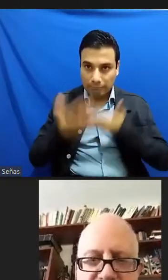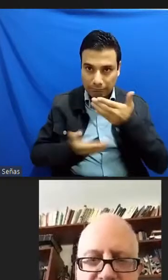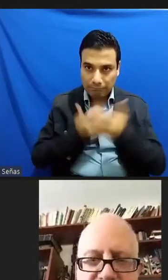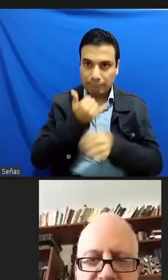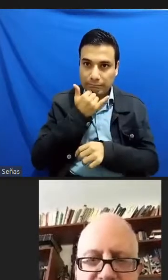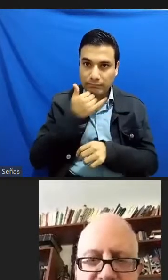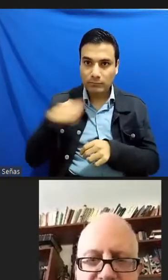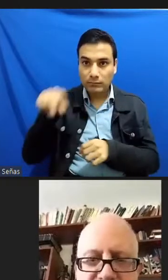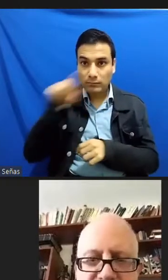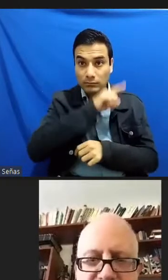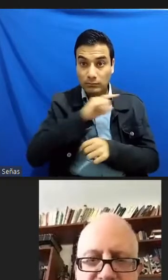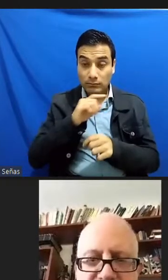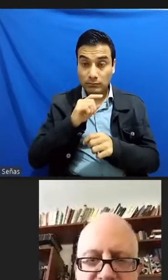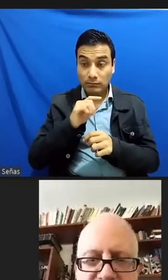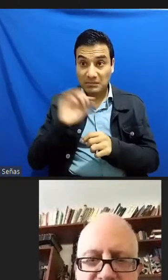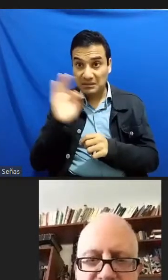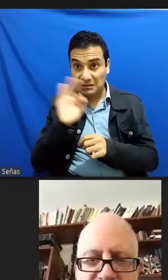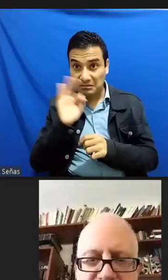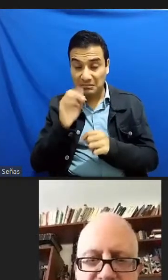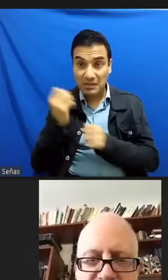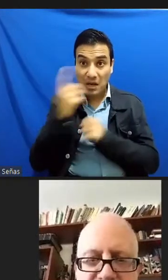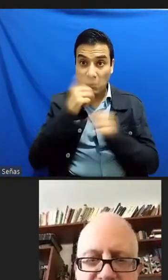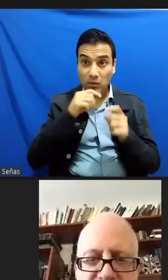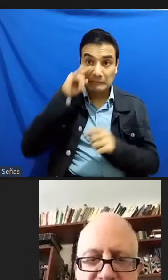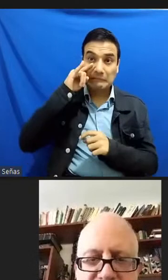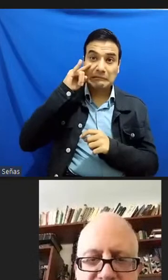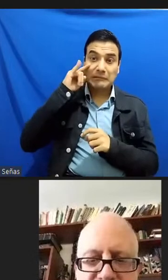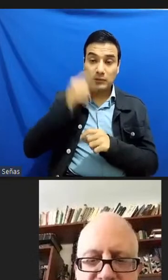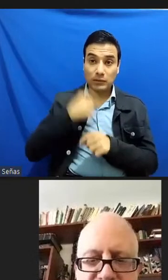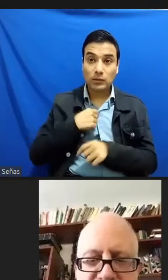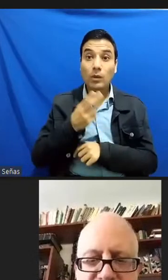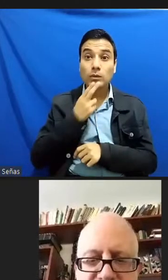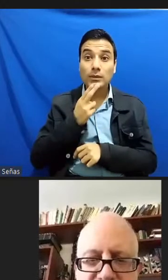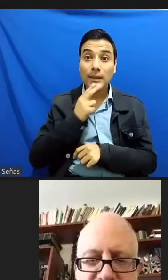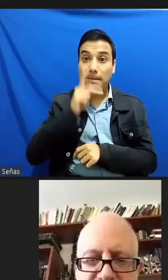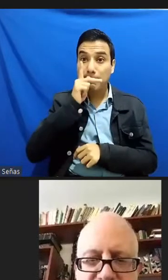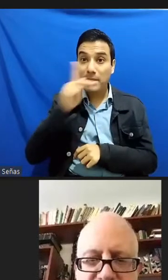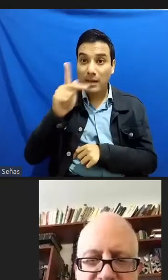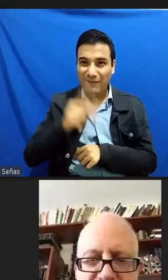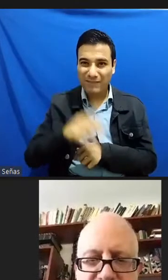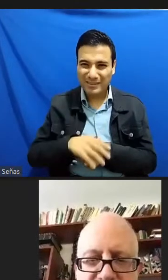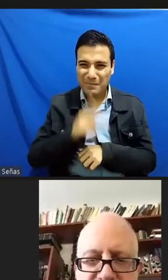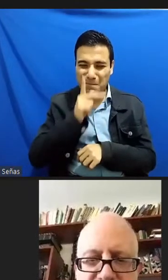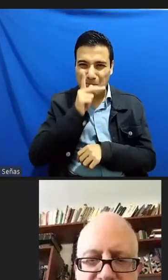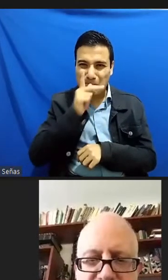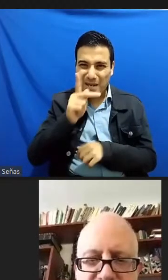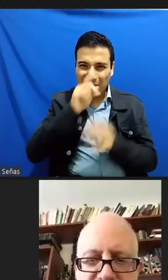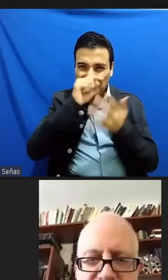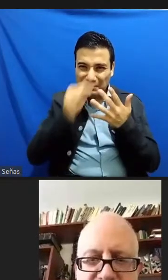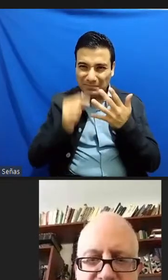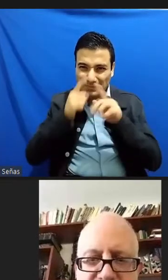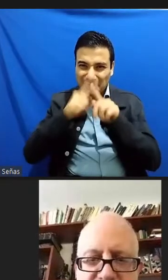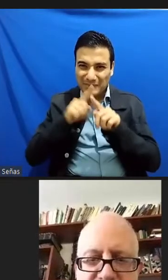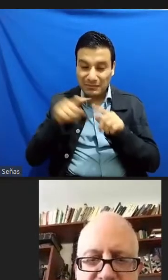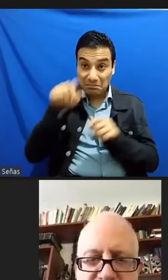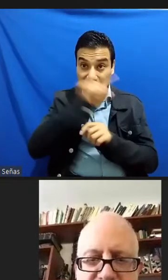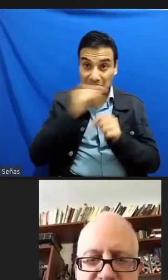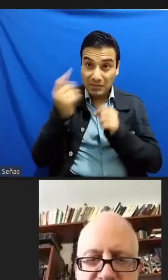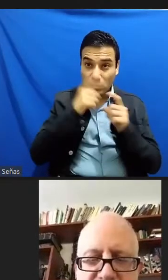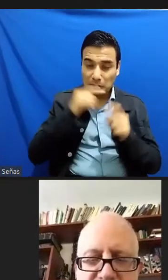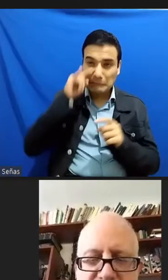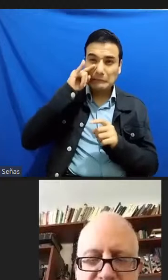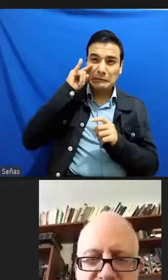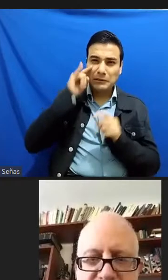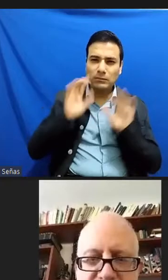ofendió a alguien ¿no? ofendió a alguien el hecho de haber utilizado esos términos ¿no? este pero pero es que lo que yo